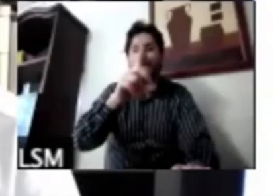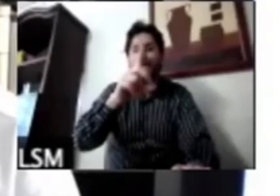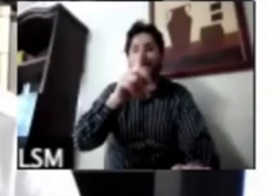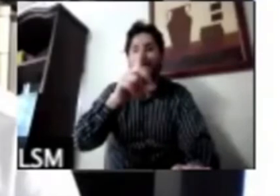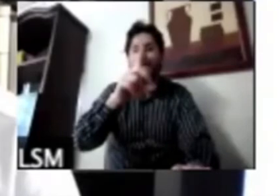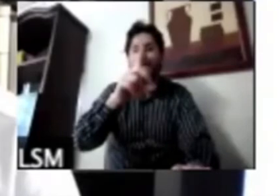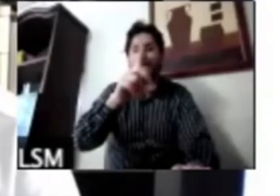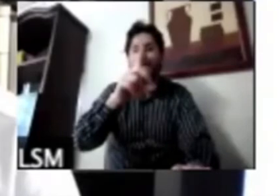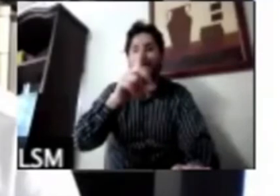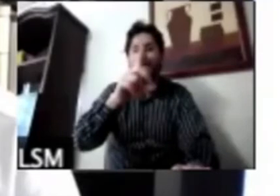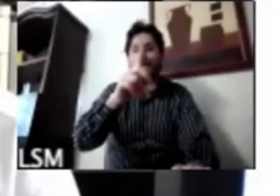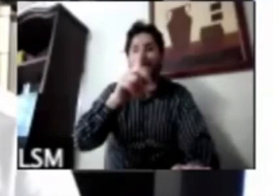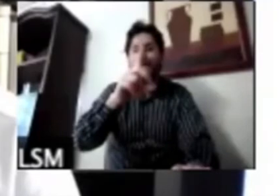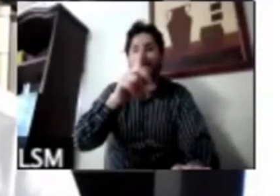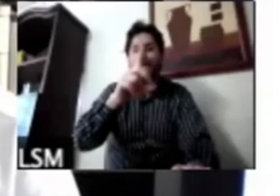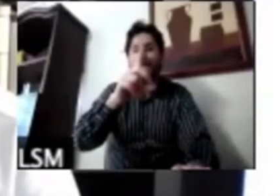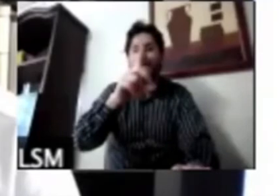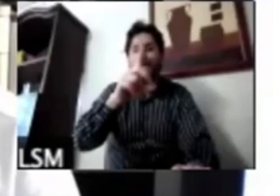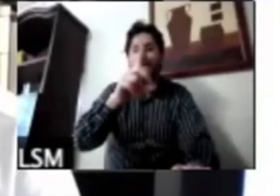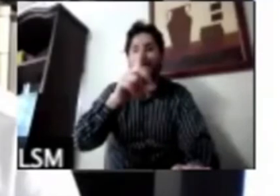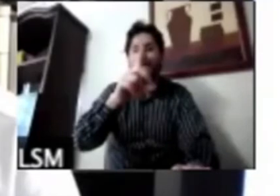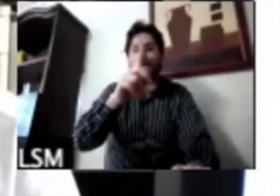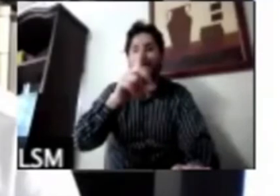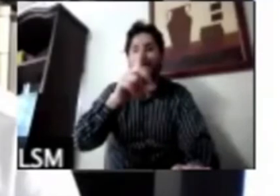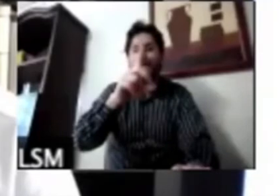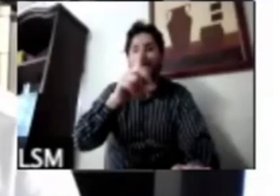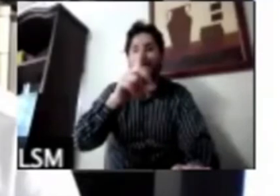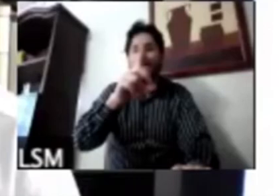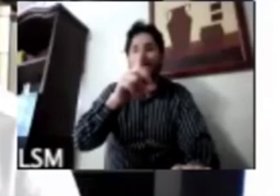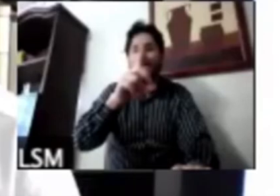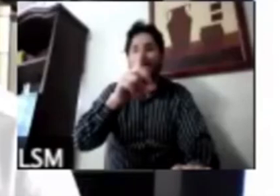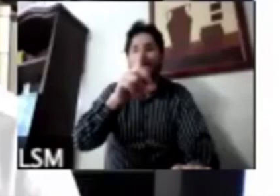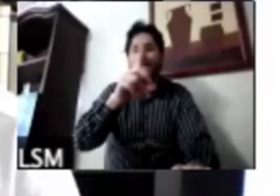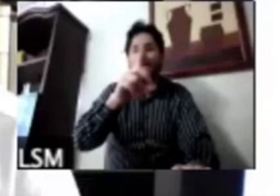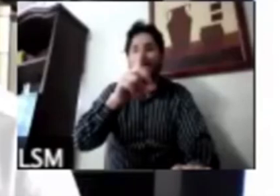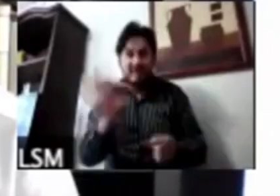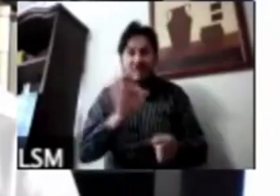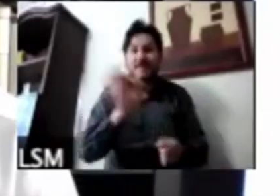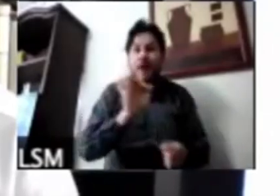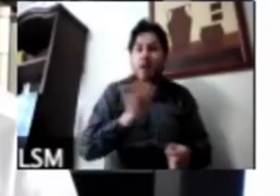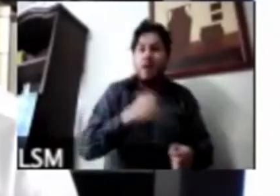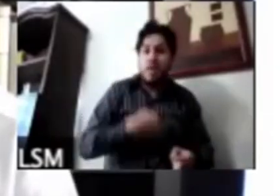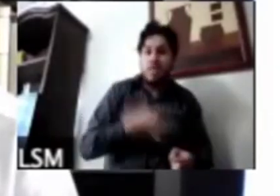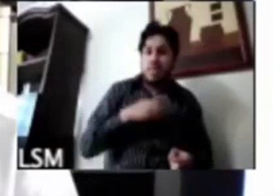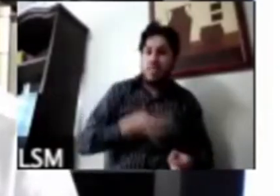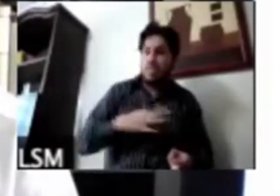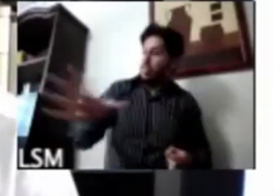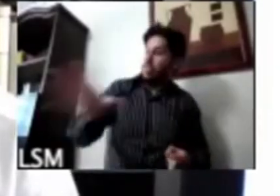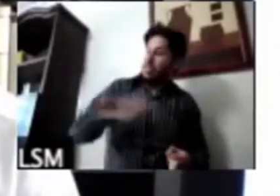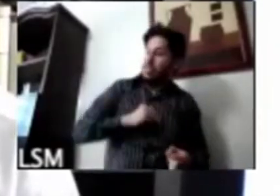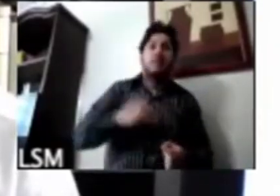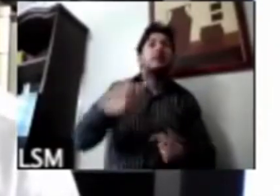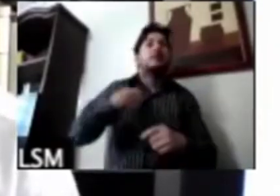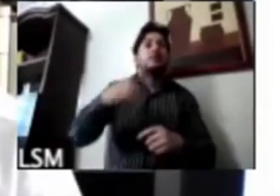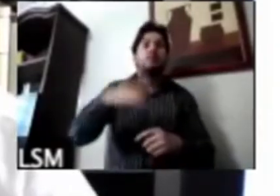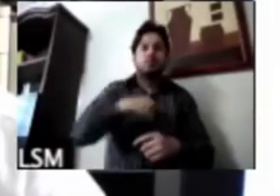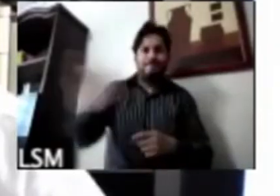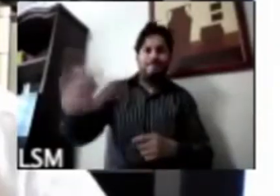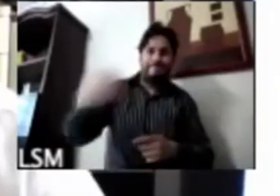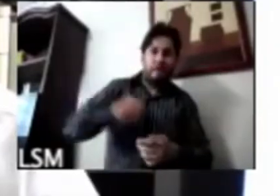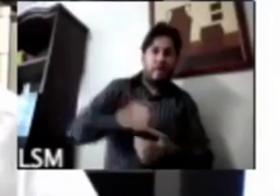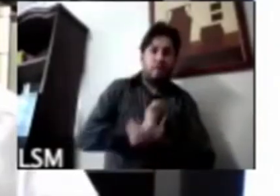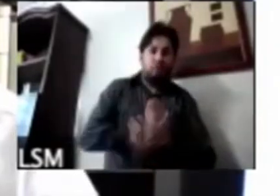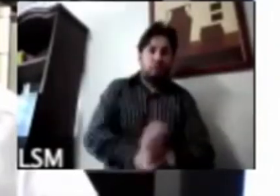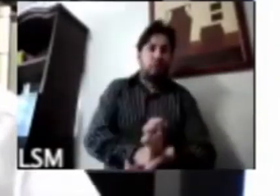los quiere cerca porque crees que están infectados ahí es donde se da el riesgo de discriminación la discriminación no es